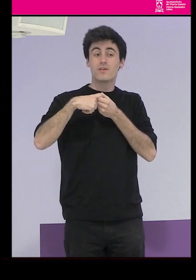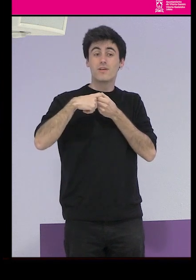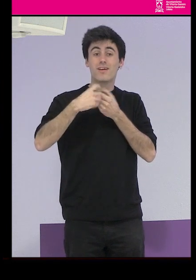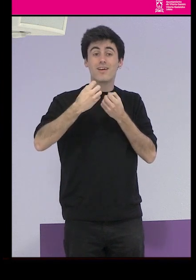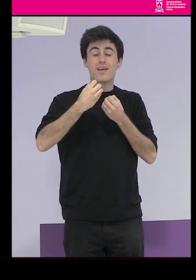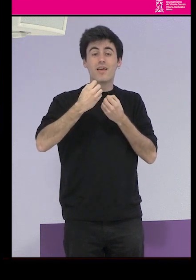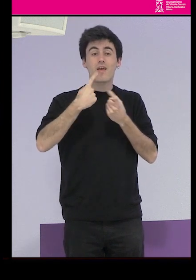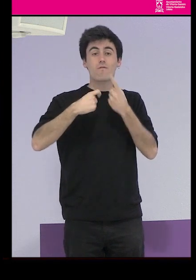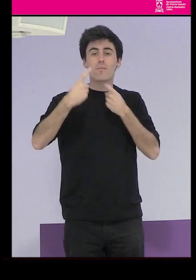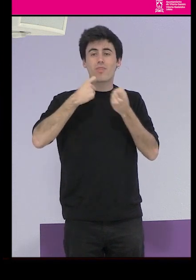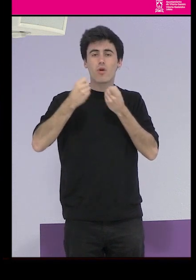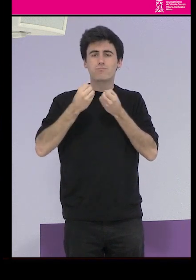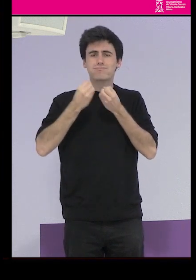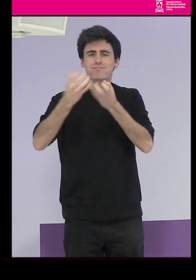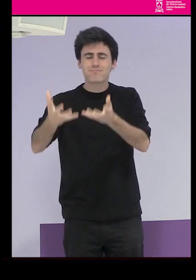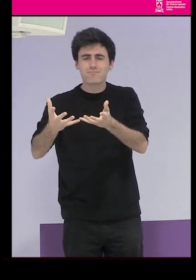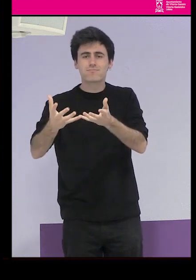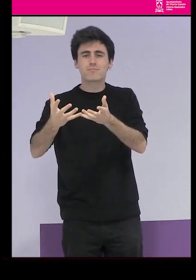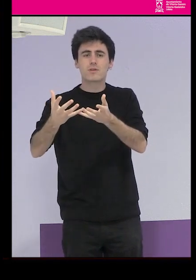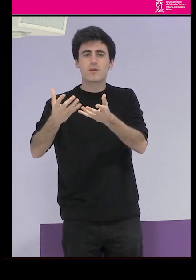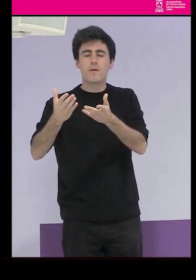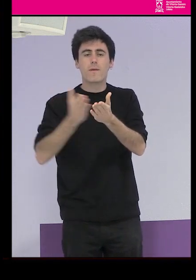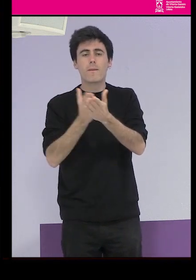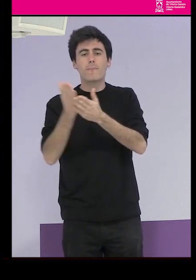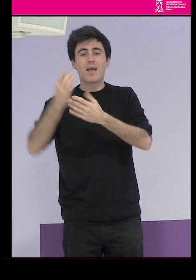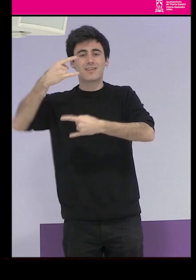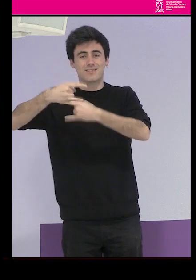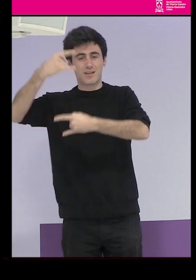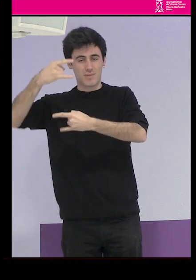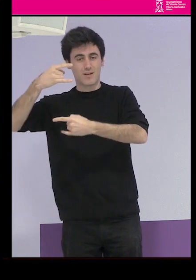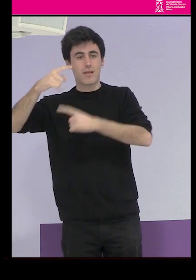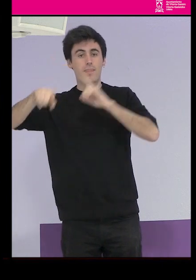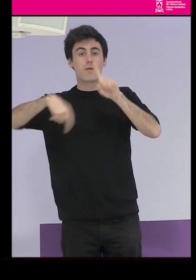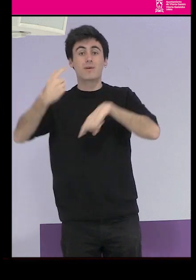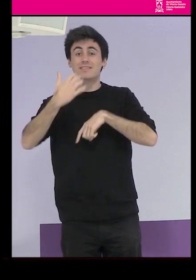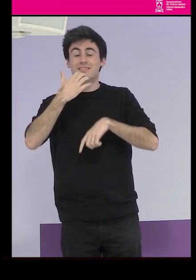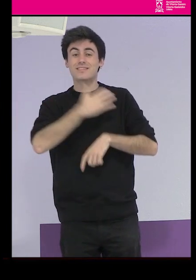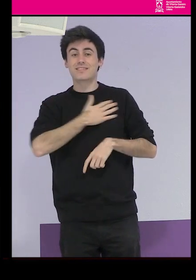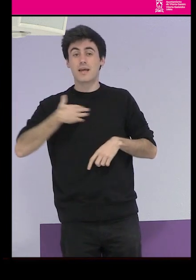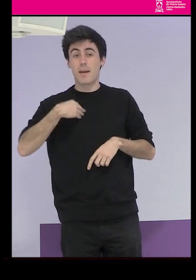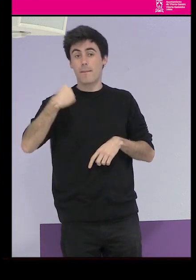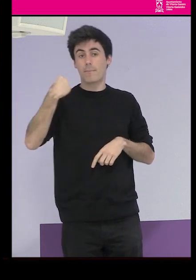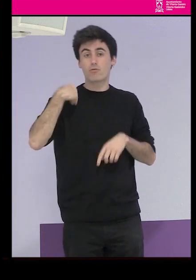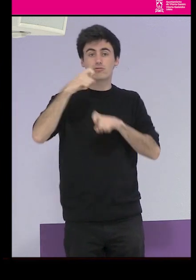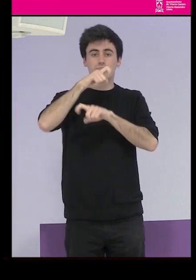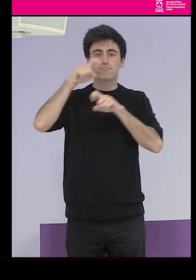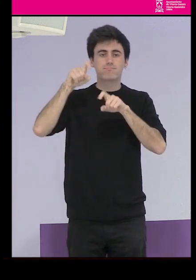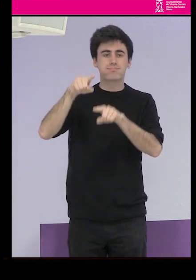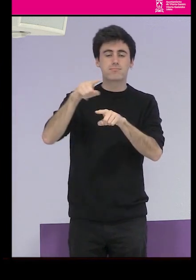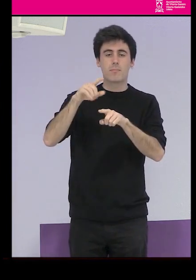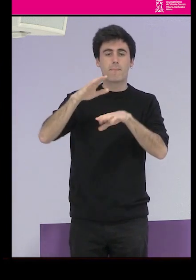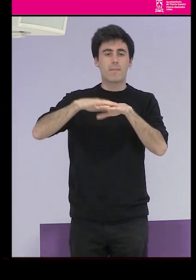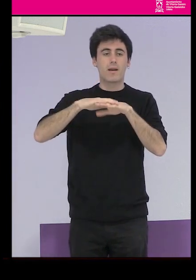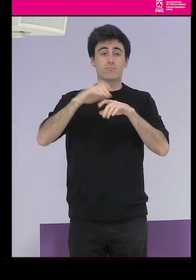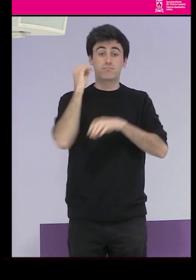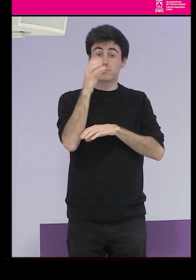streaming y que si que luego queréis participar con las preguntas cuando hablemos y